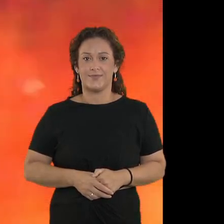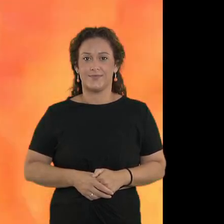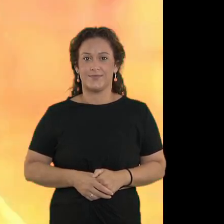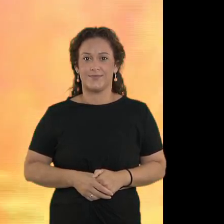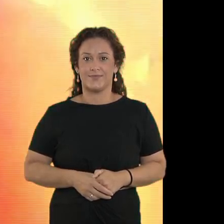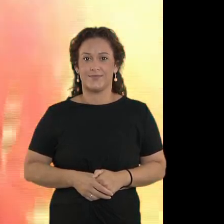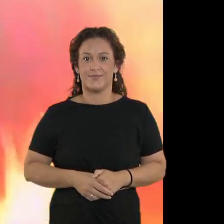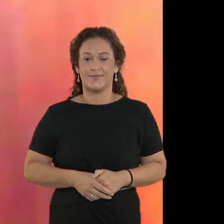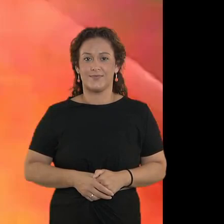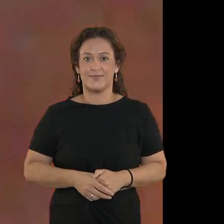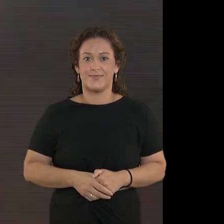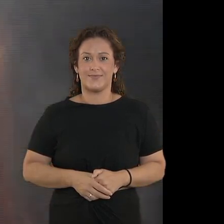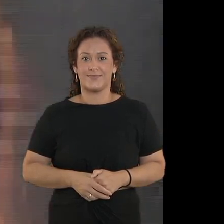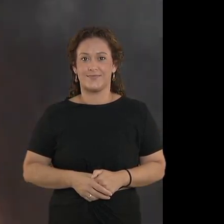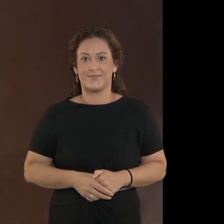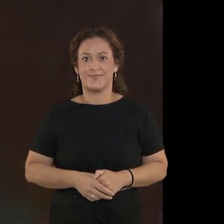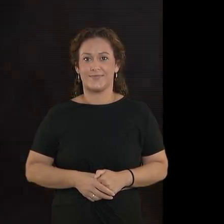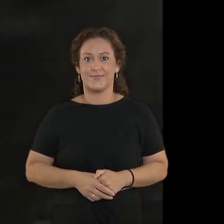Gente que te busca,